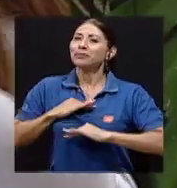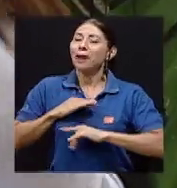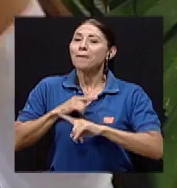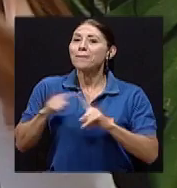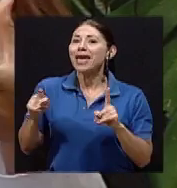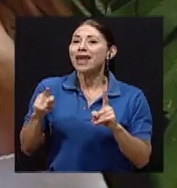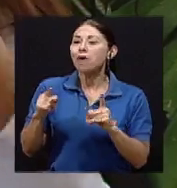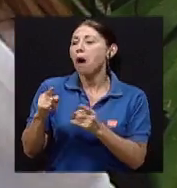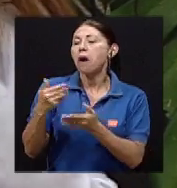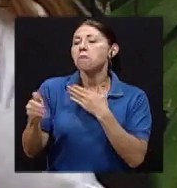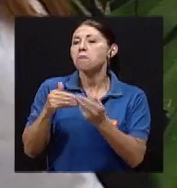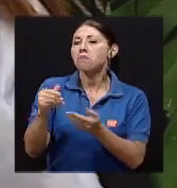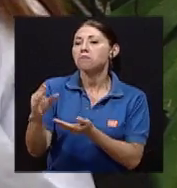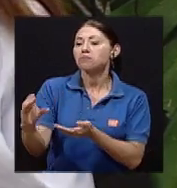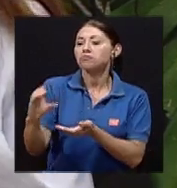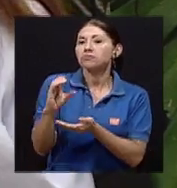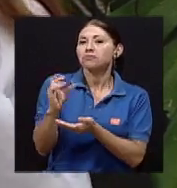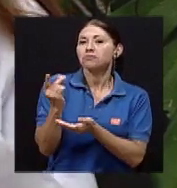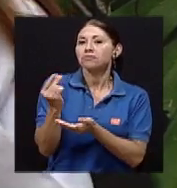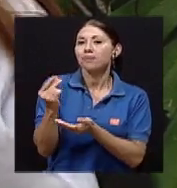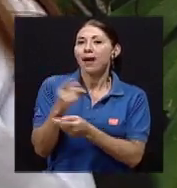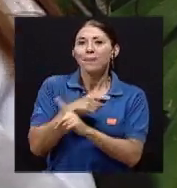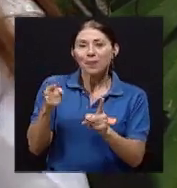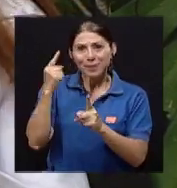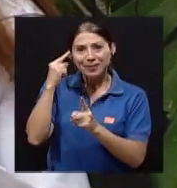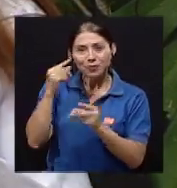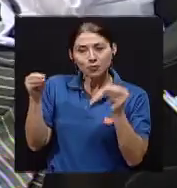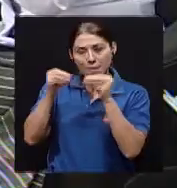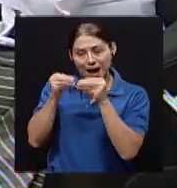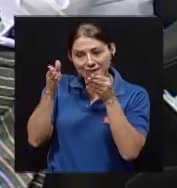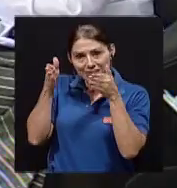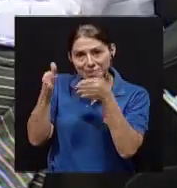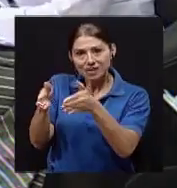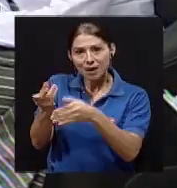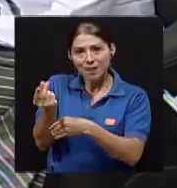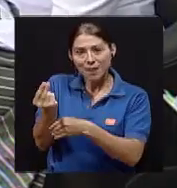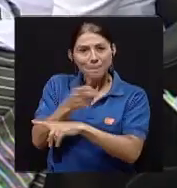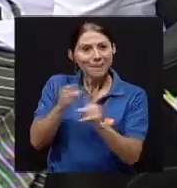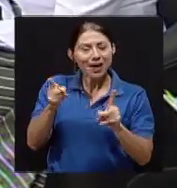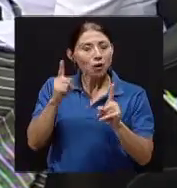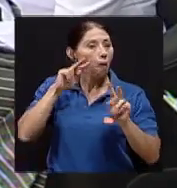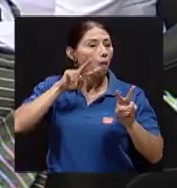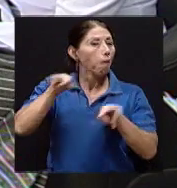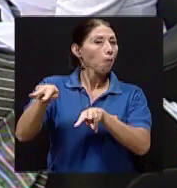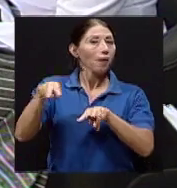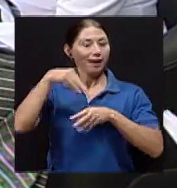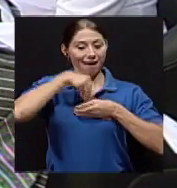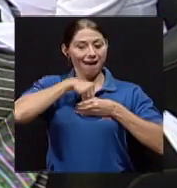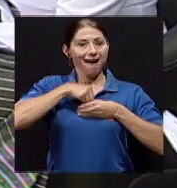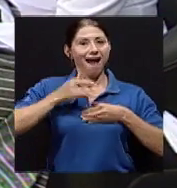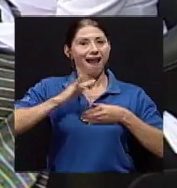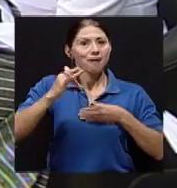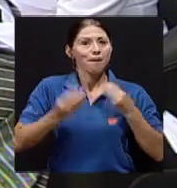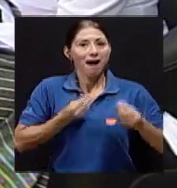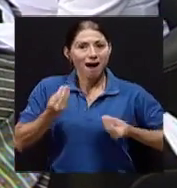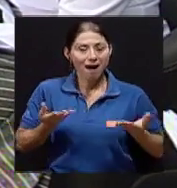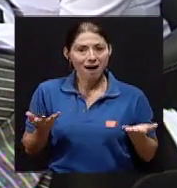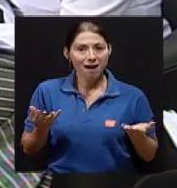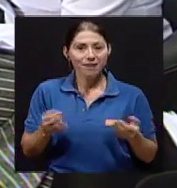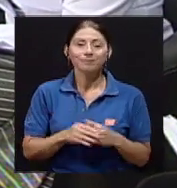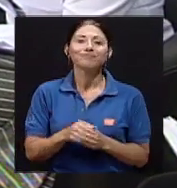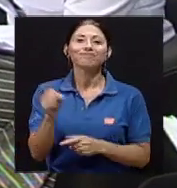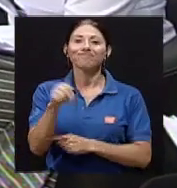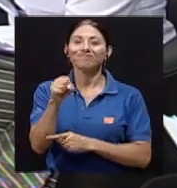dinero o en recursos económicos, pero no en esa felicidad que realmente llena el alma. Tal vez, si usted nos comenta. tal vez, sí, exactamente. O el